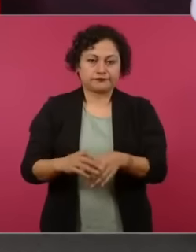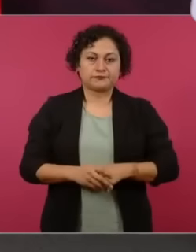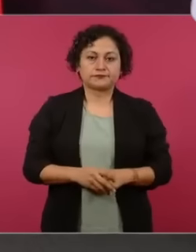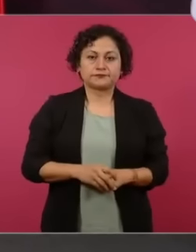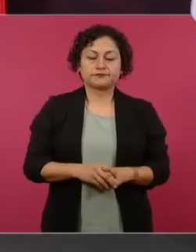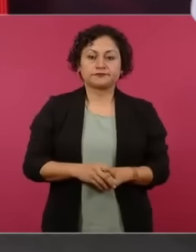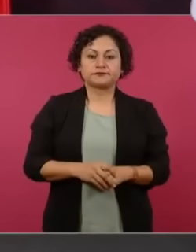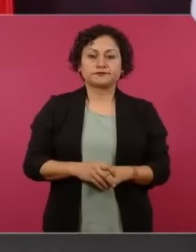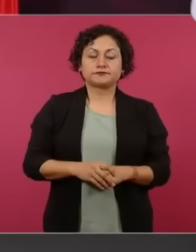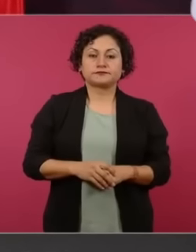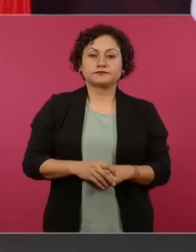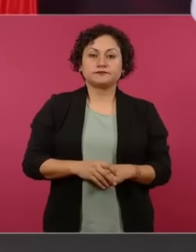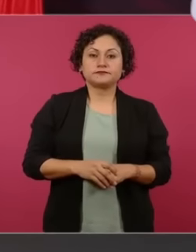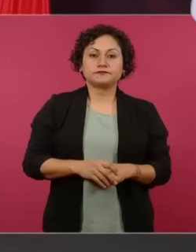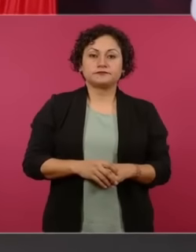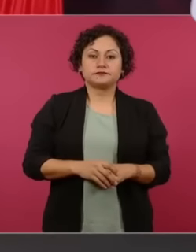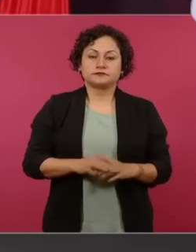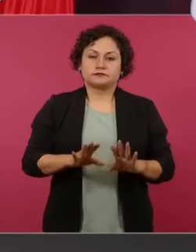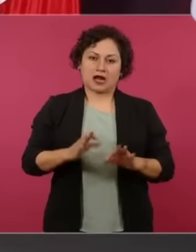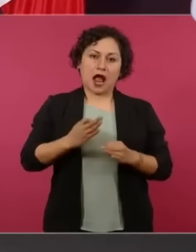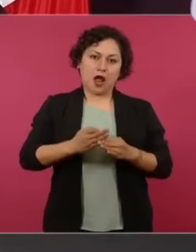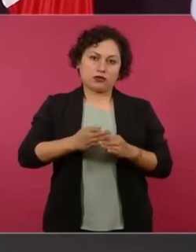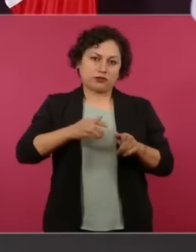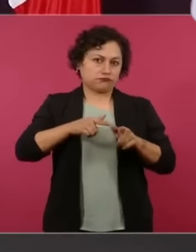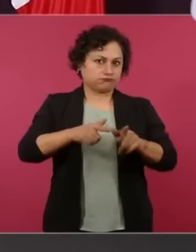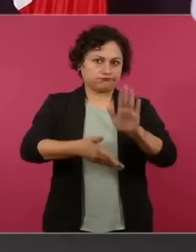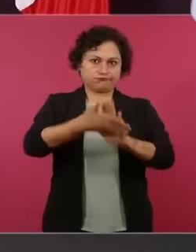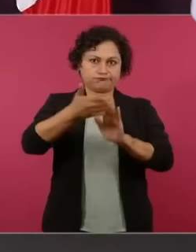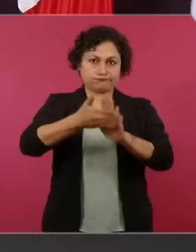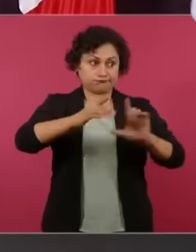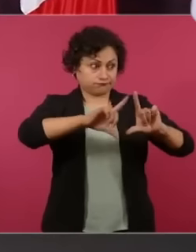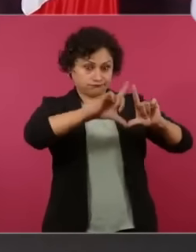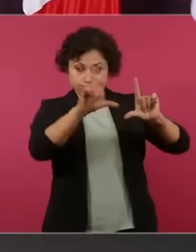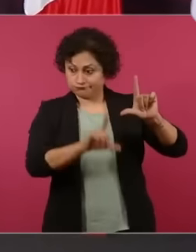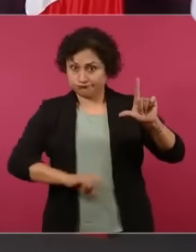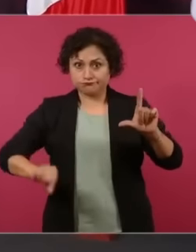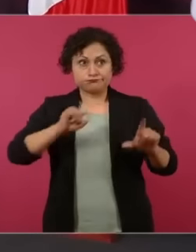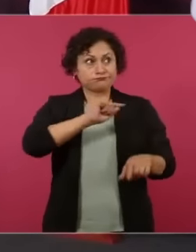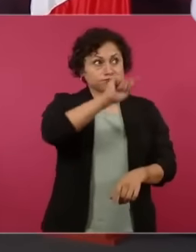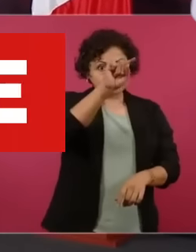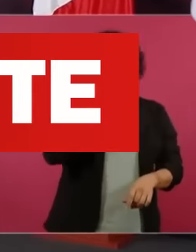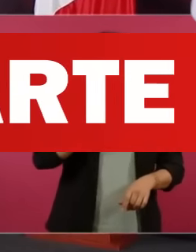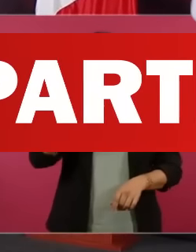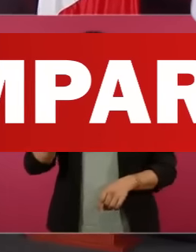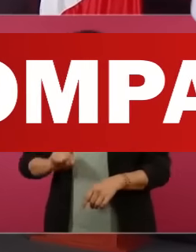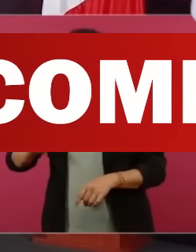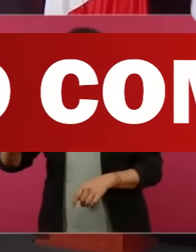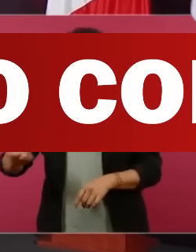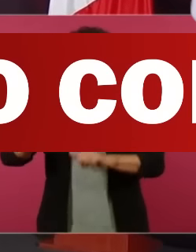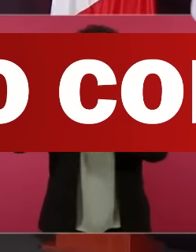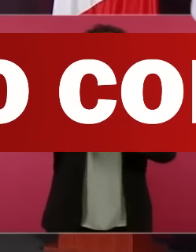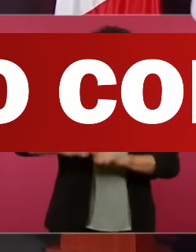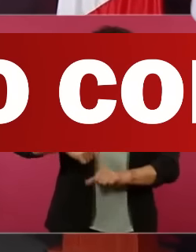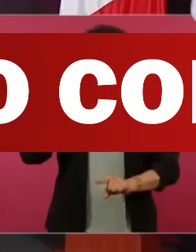hablando evolucione aún más a derecho constitucional asegurando así